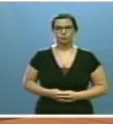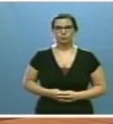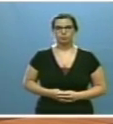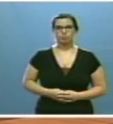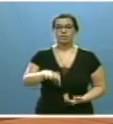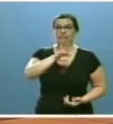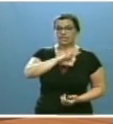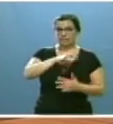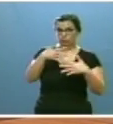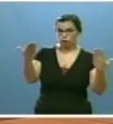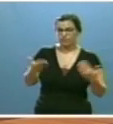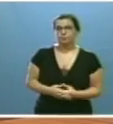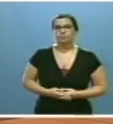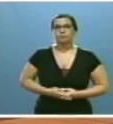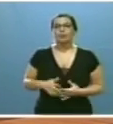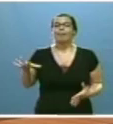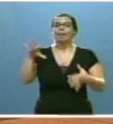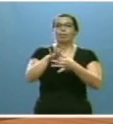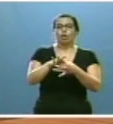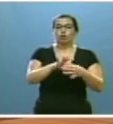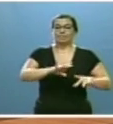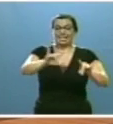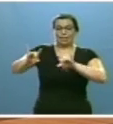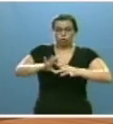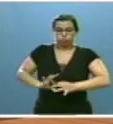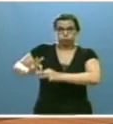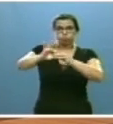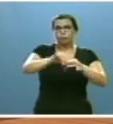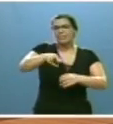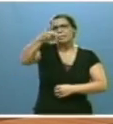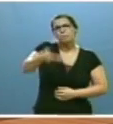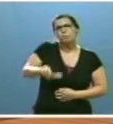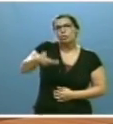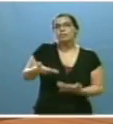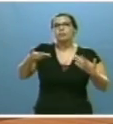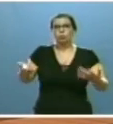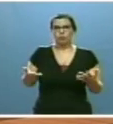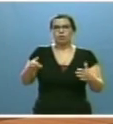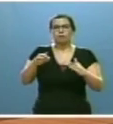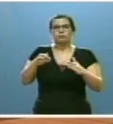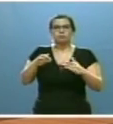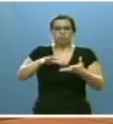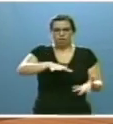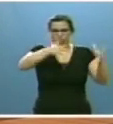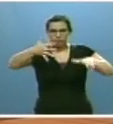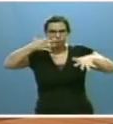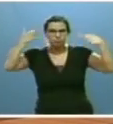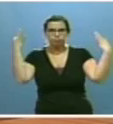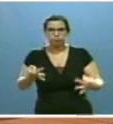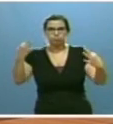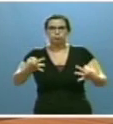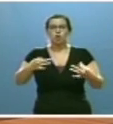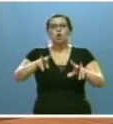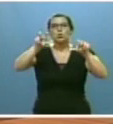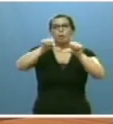Señorías, en relación con la cohesión territorial, alcanza valor de cuestión de comunidad el pleno desarrollo de nuestro nuevo modelo de